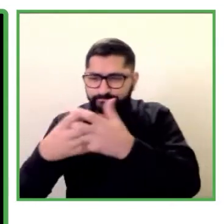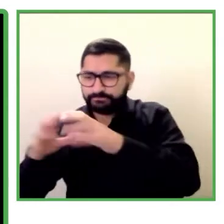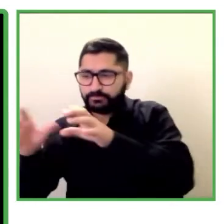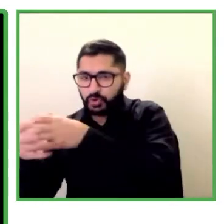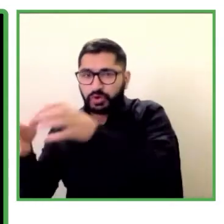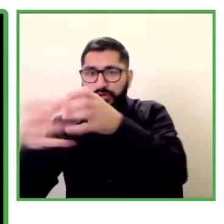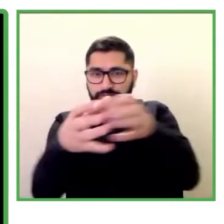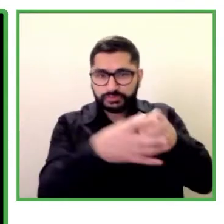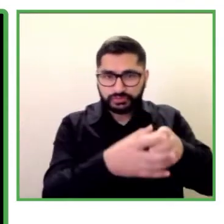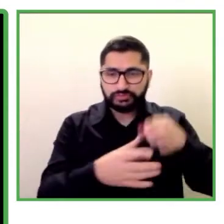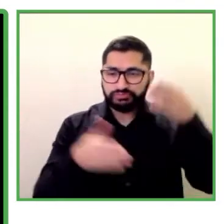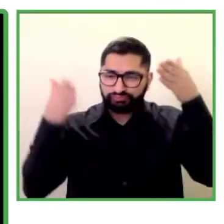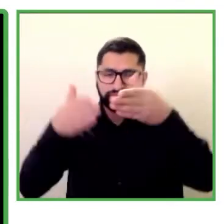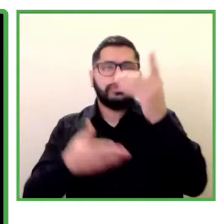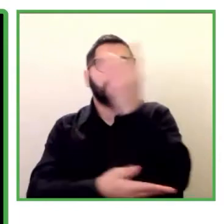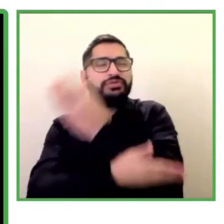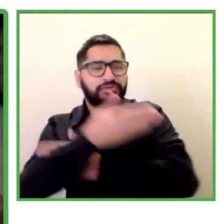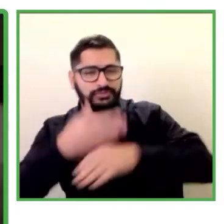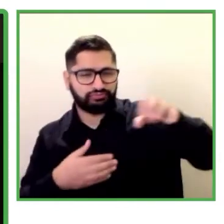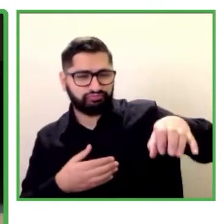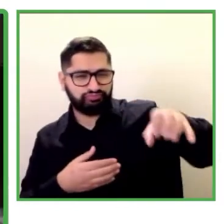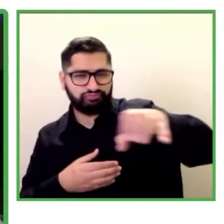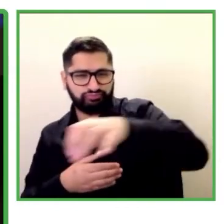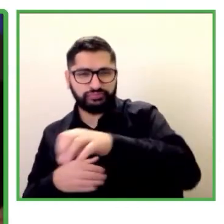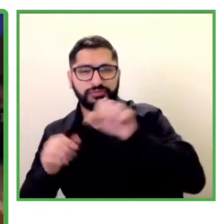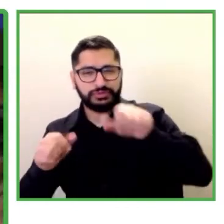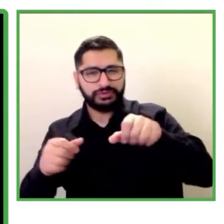dificultades tienen hoy para acceder al mercado de Uruguay.